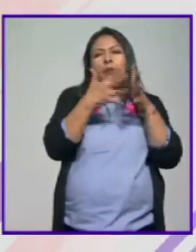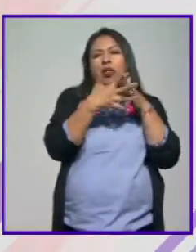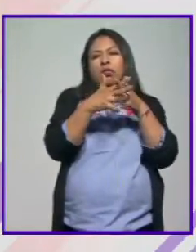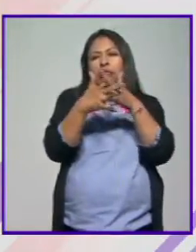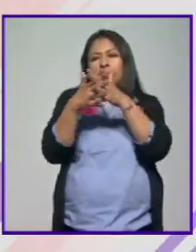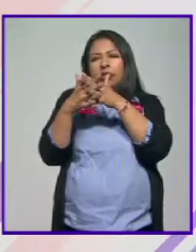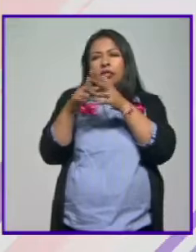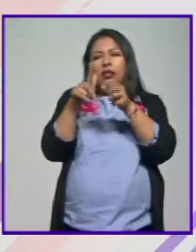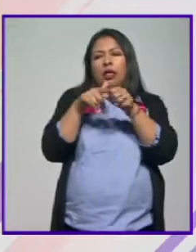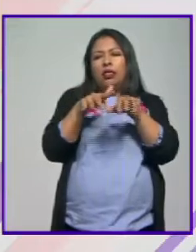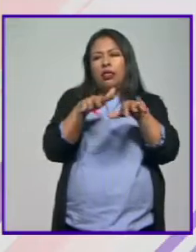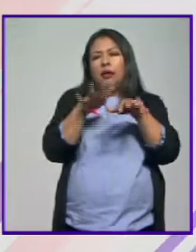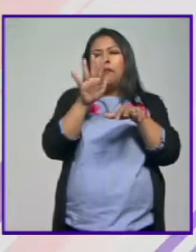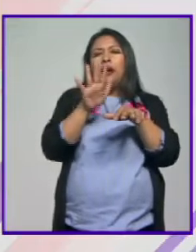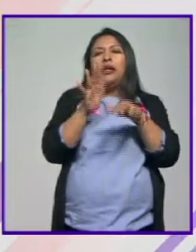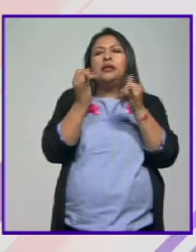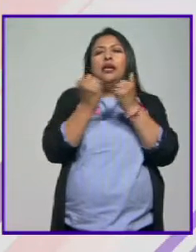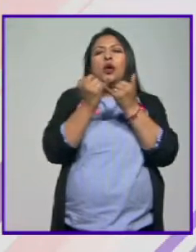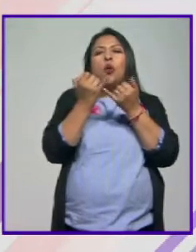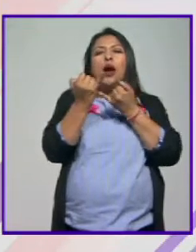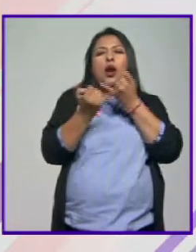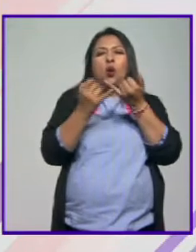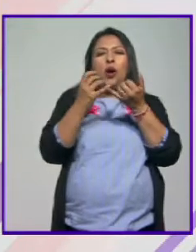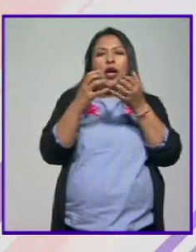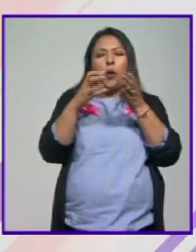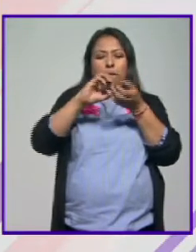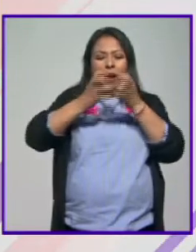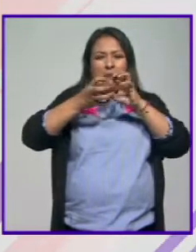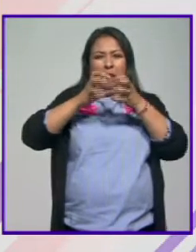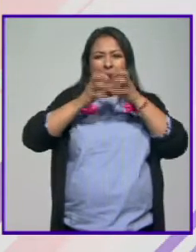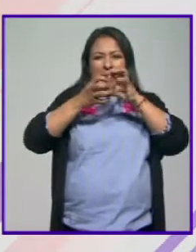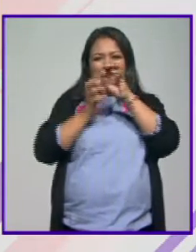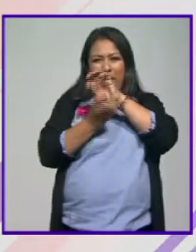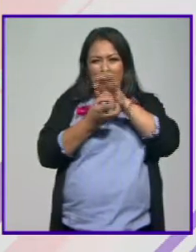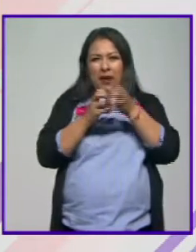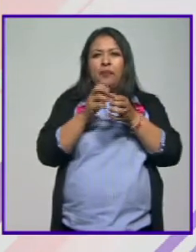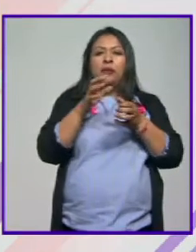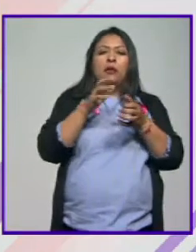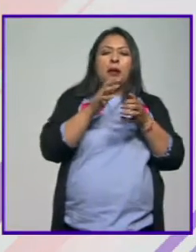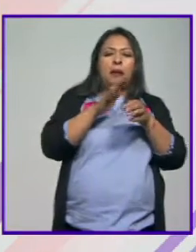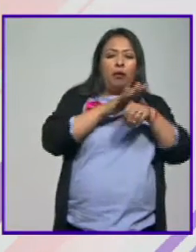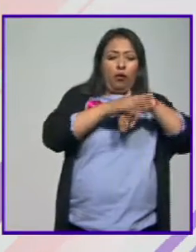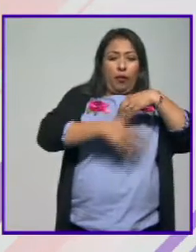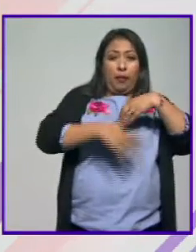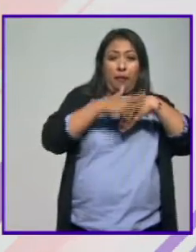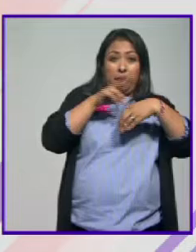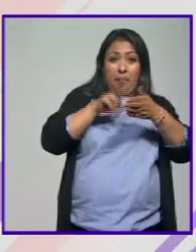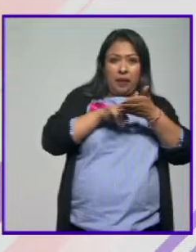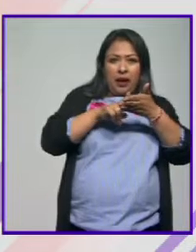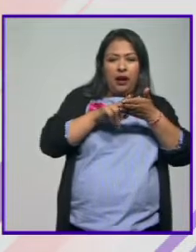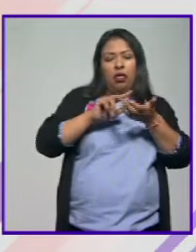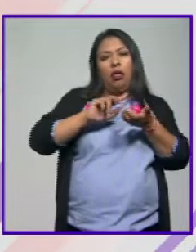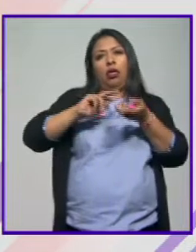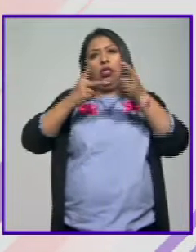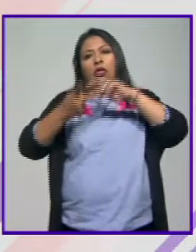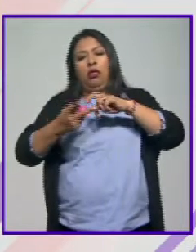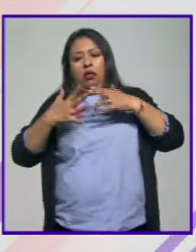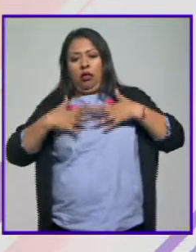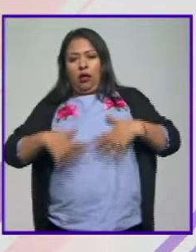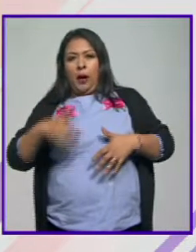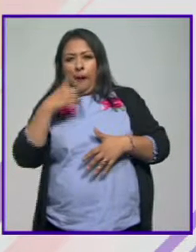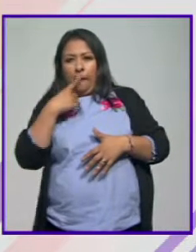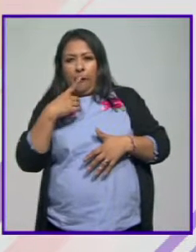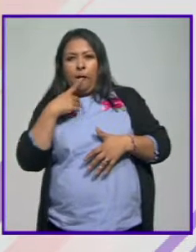combinación como si fuera un juego de Rubik que digamos si de pronto teníamos la escereografía en verde pues el vestuario iba a ser en rojo y de pronto los